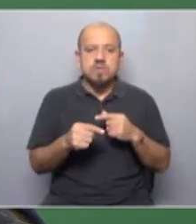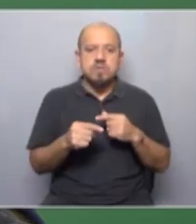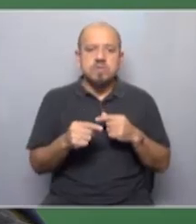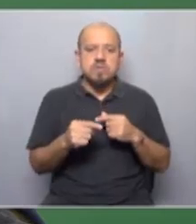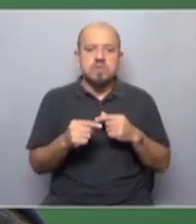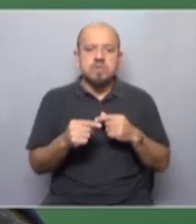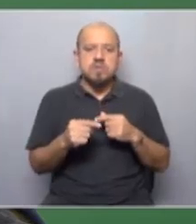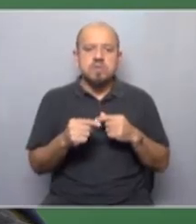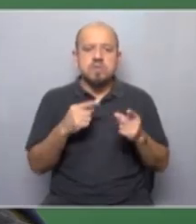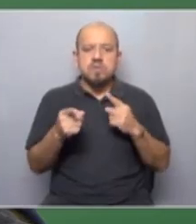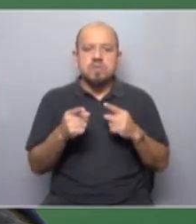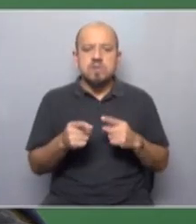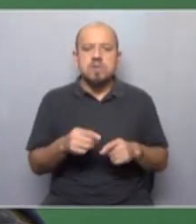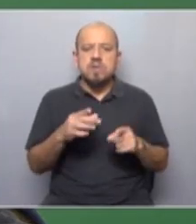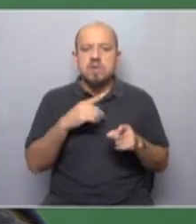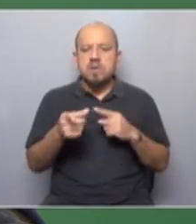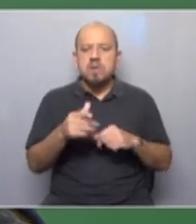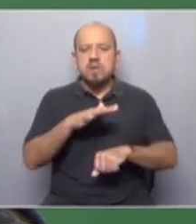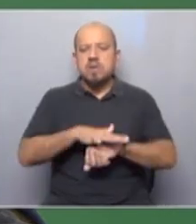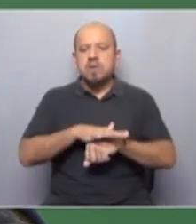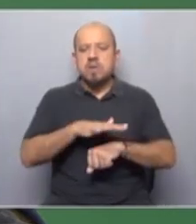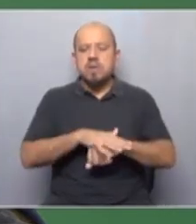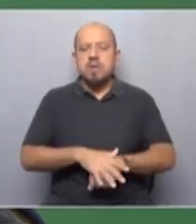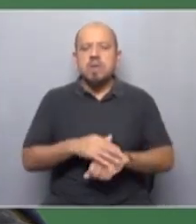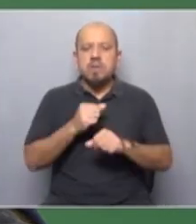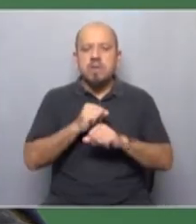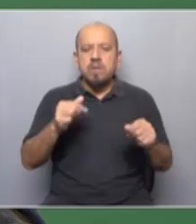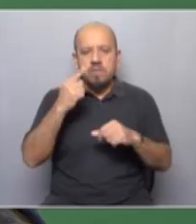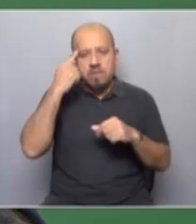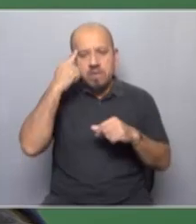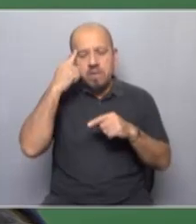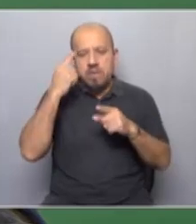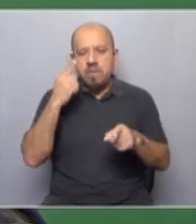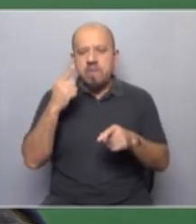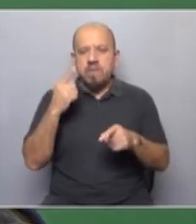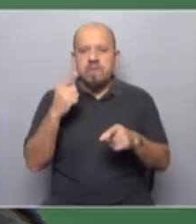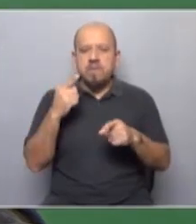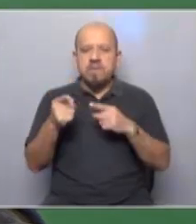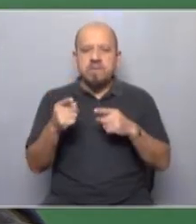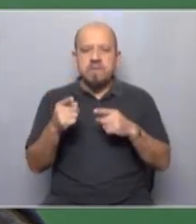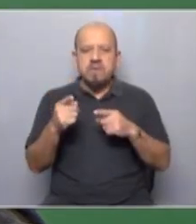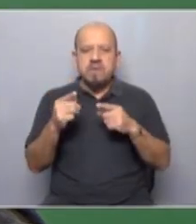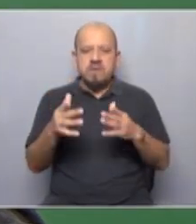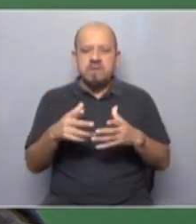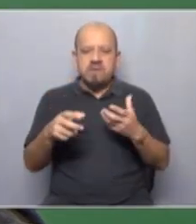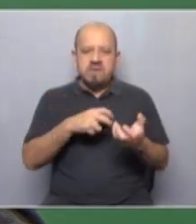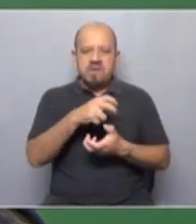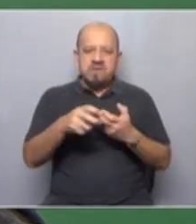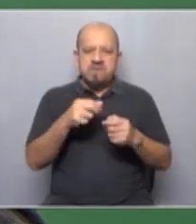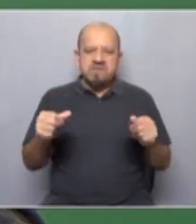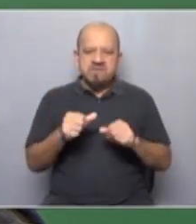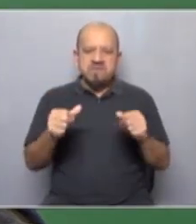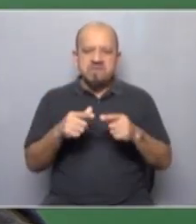capacidad que se tuvo en ese momento de tener esa visión y claro, digo que fue complejo hacerlo